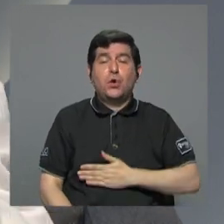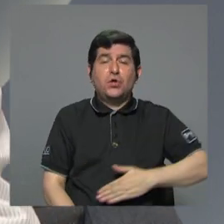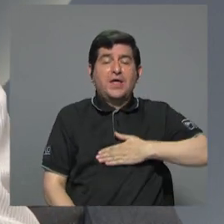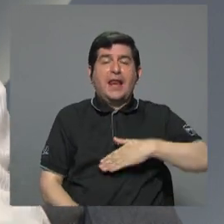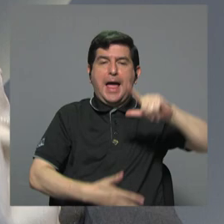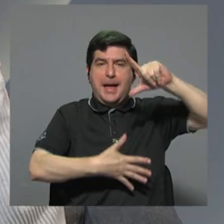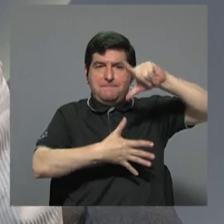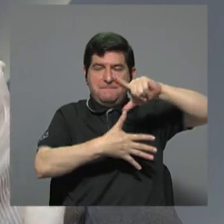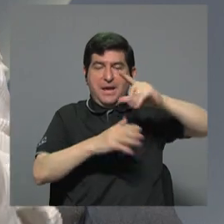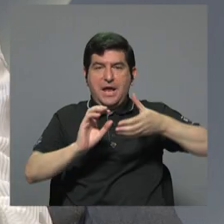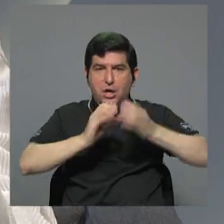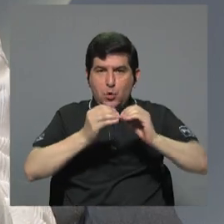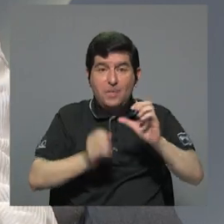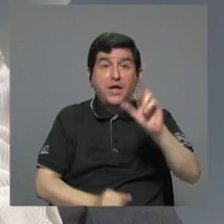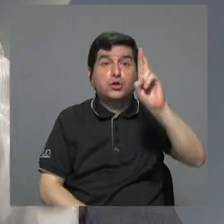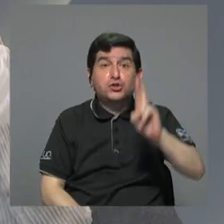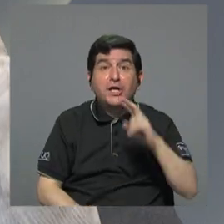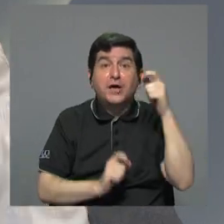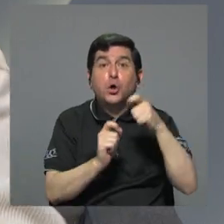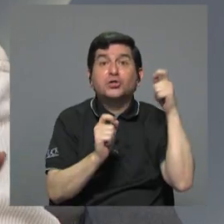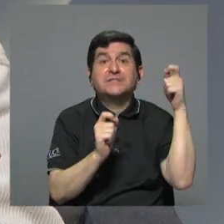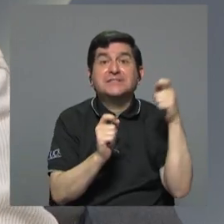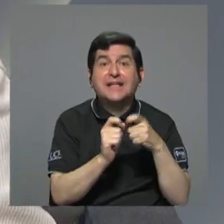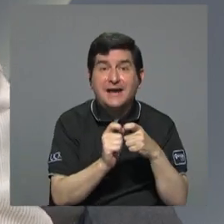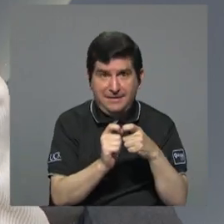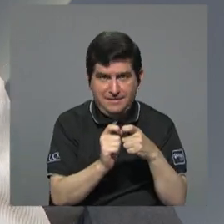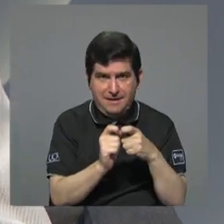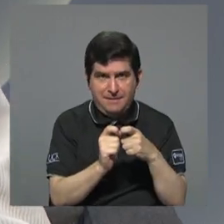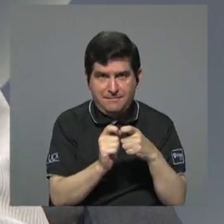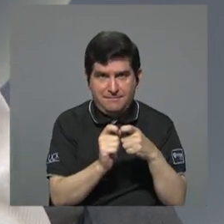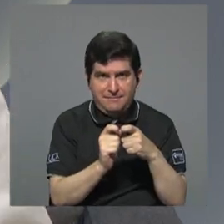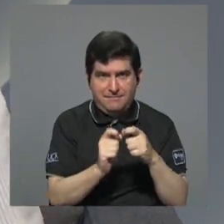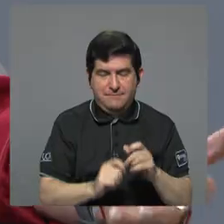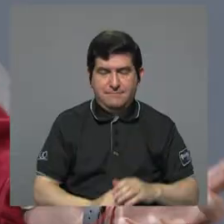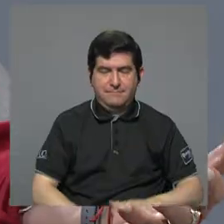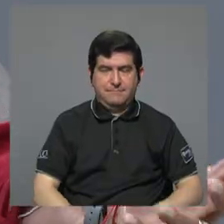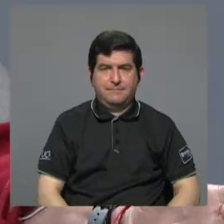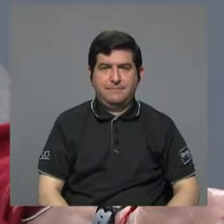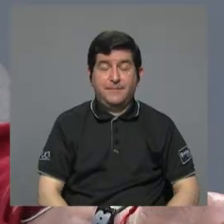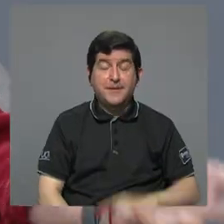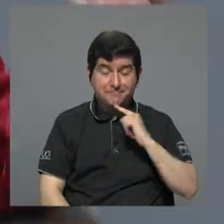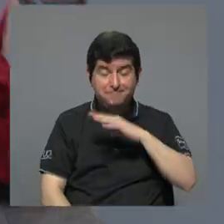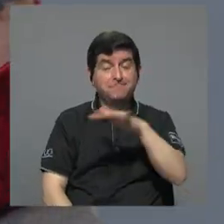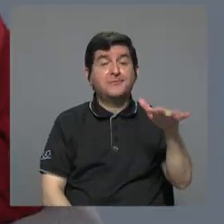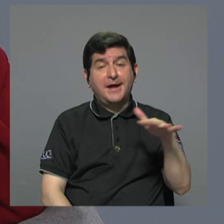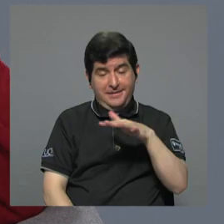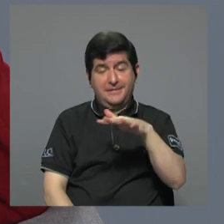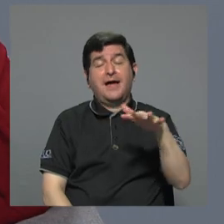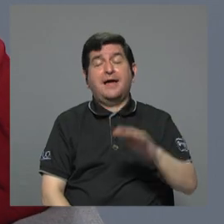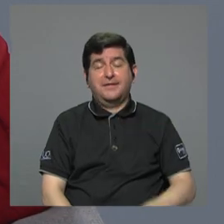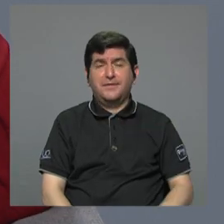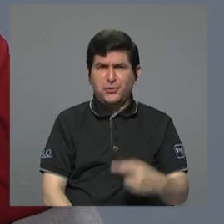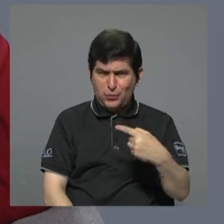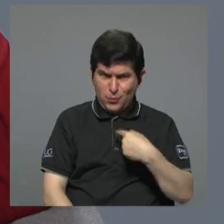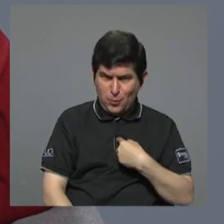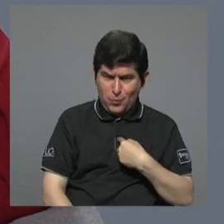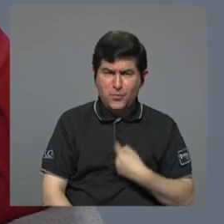Latina. Y estos datos son de Costa Rica, son sobre Costa Rica. Es una realidad y uno que